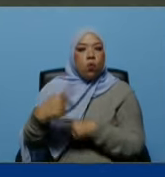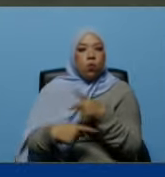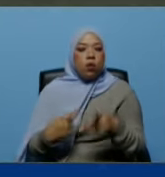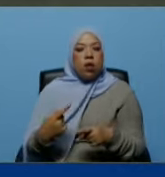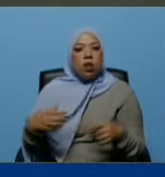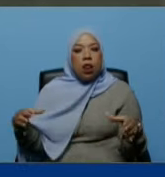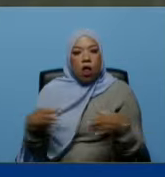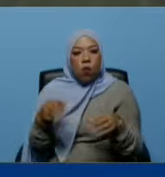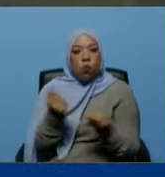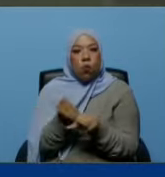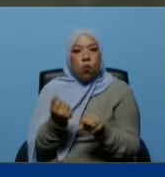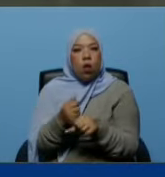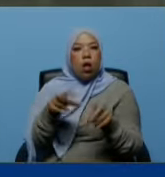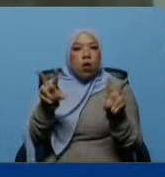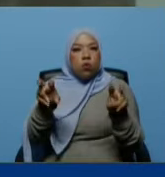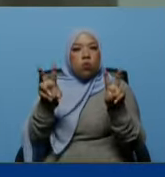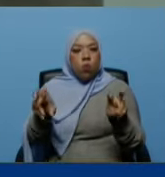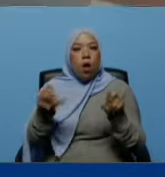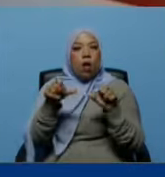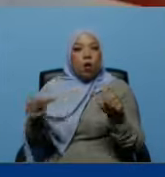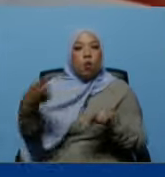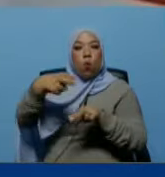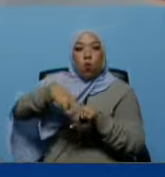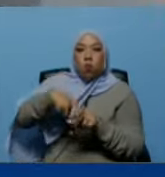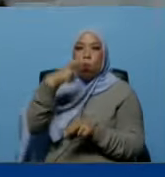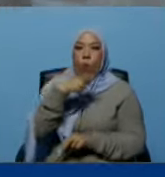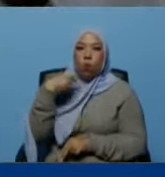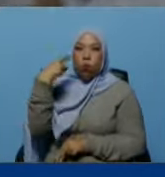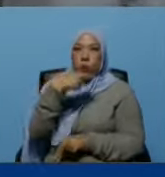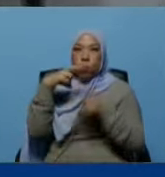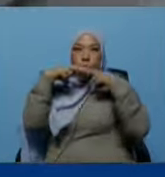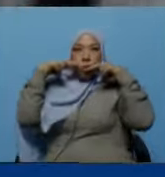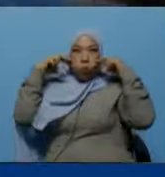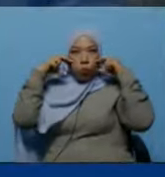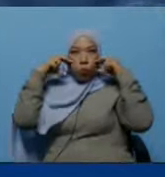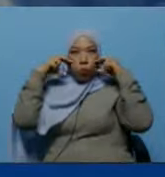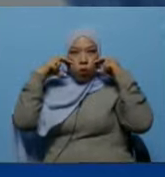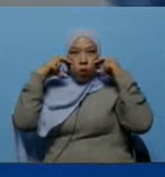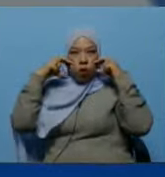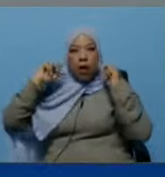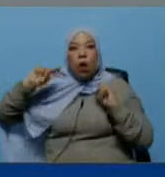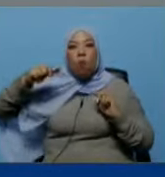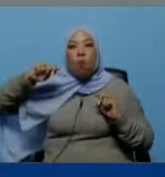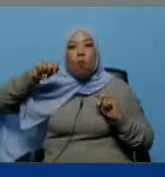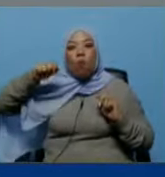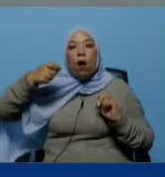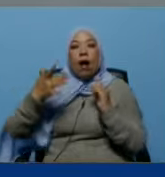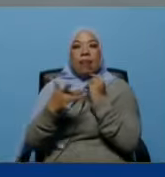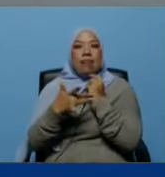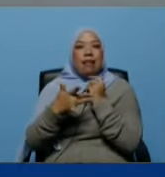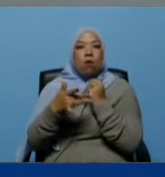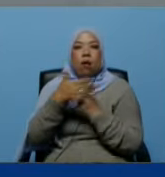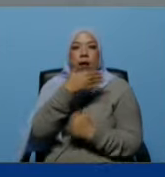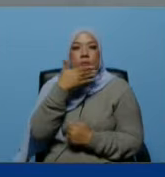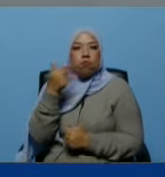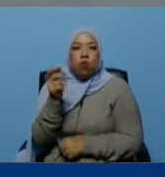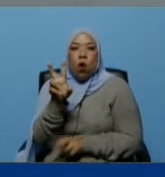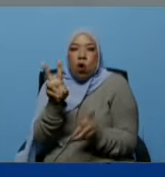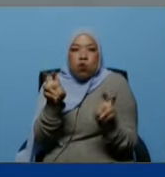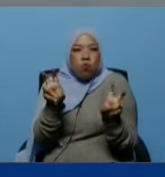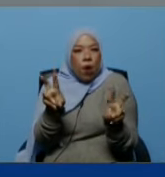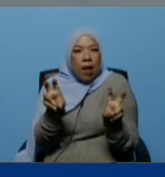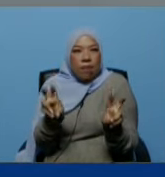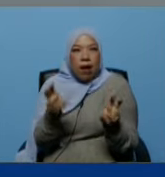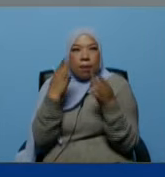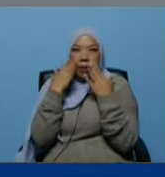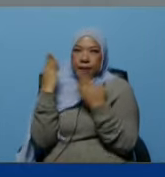equipamiento nuevas sillones odontológicos nuevas de paquete de última tecnología y donde nosotros podemos